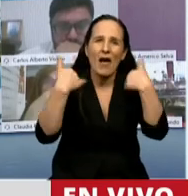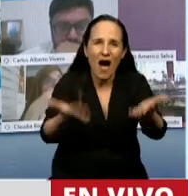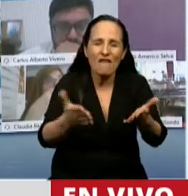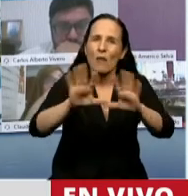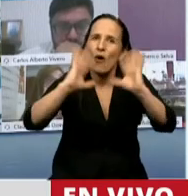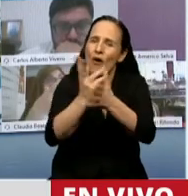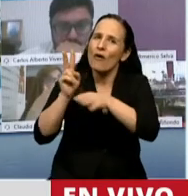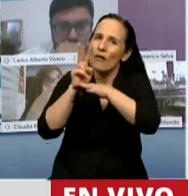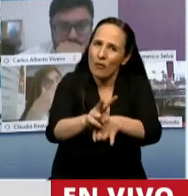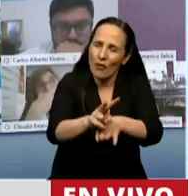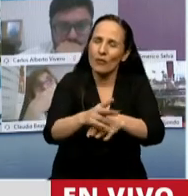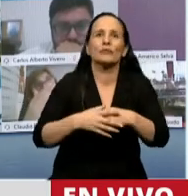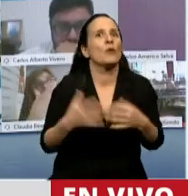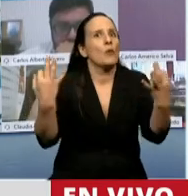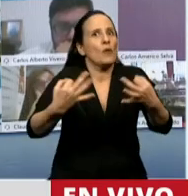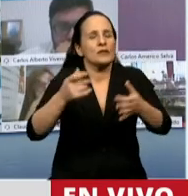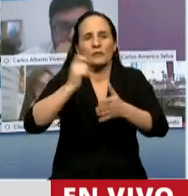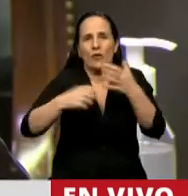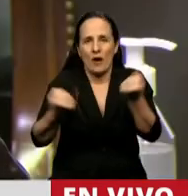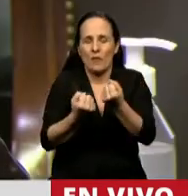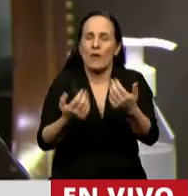Bienvenido el acuerdo de Escazú. Muchas gracias.